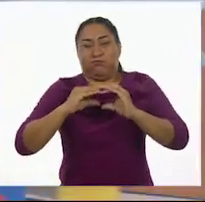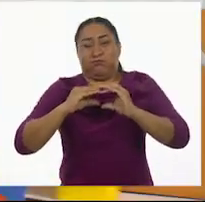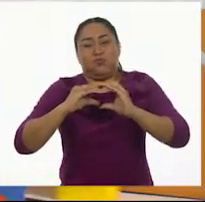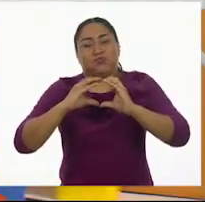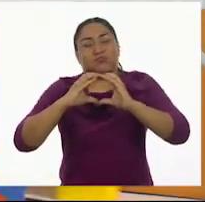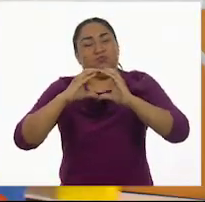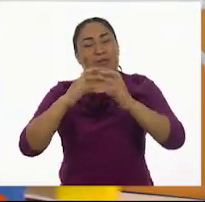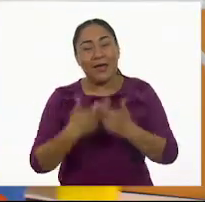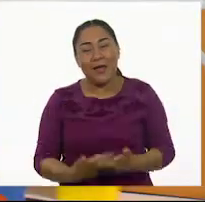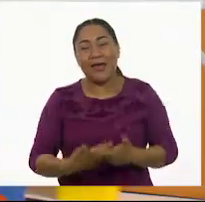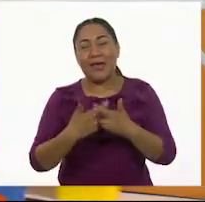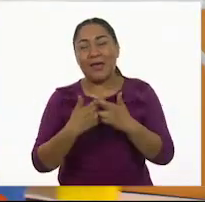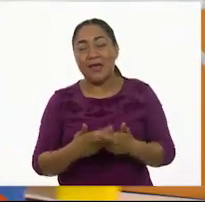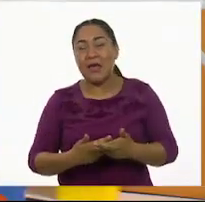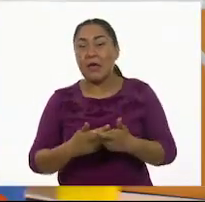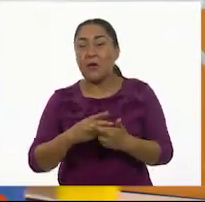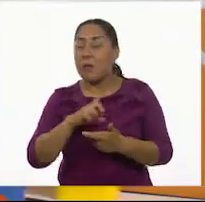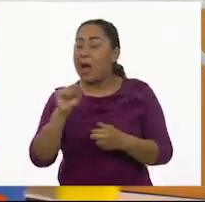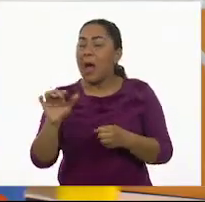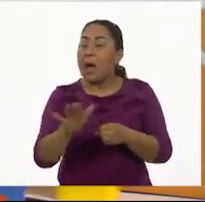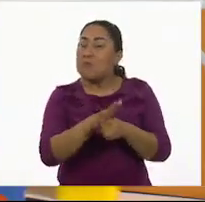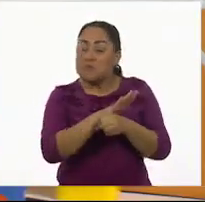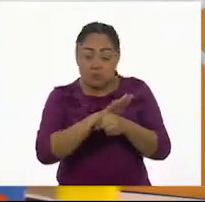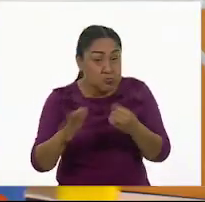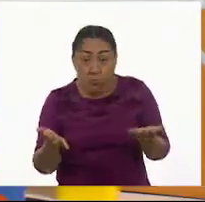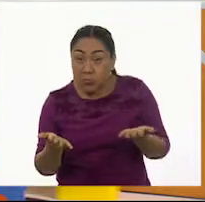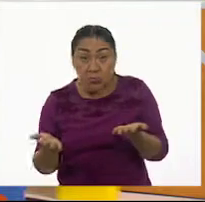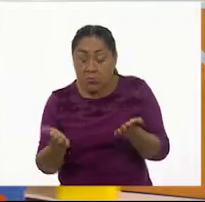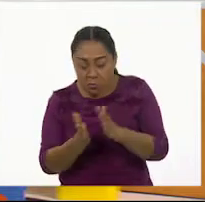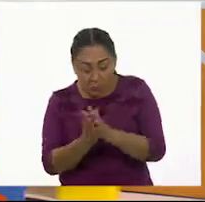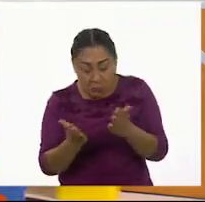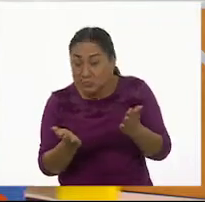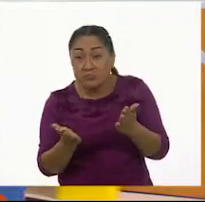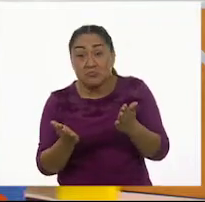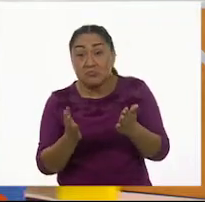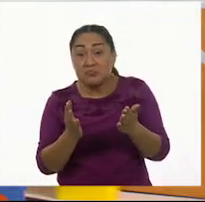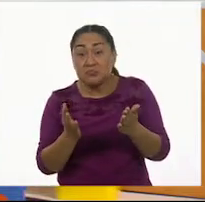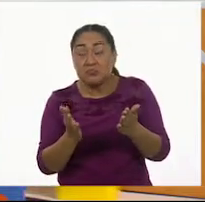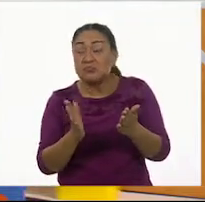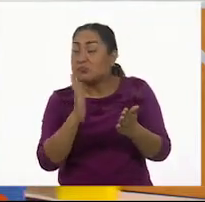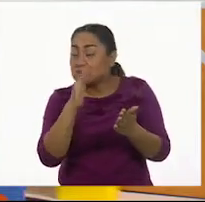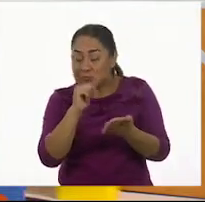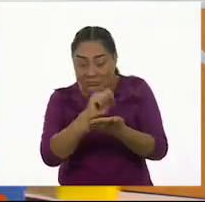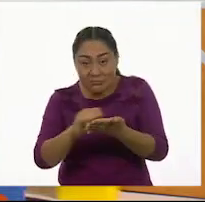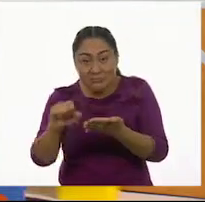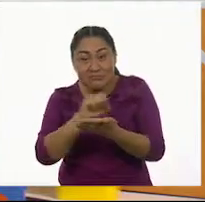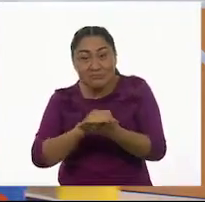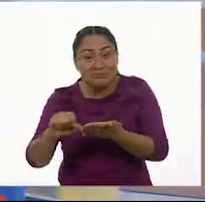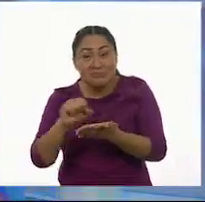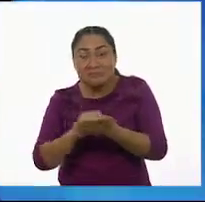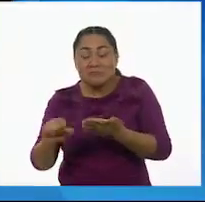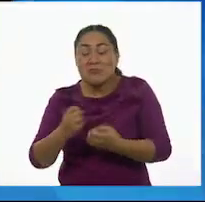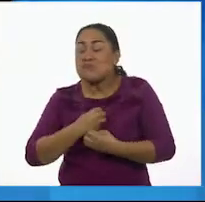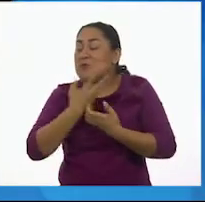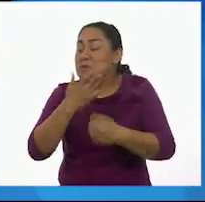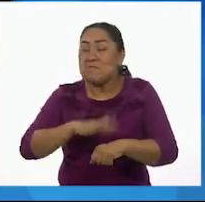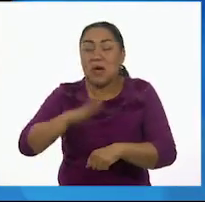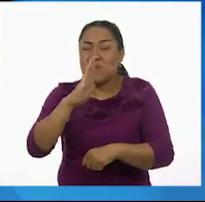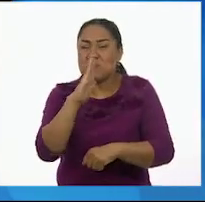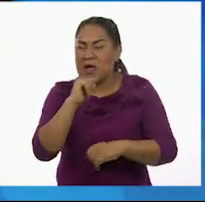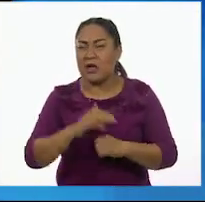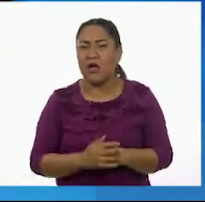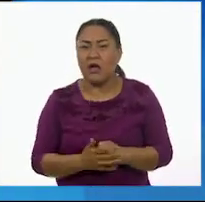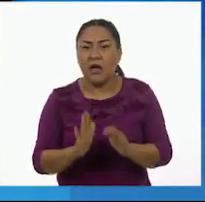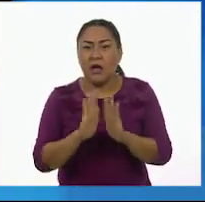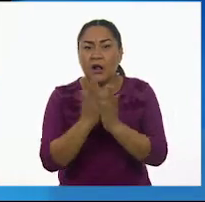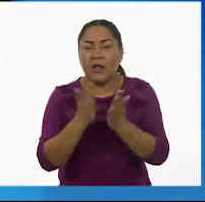Hasta que se llenó, ya no le cabía ni un solo poema. El libro empezó a